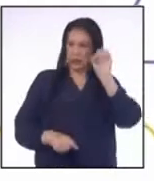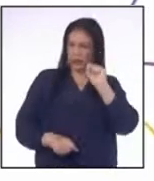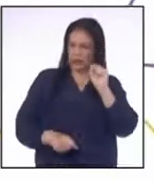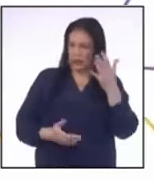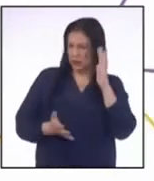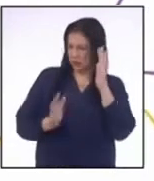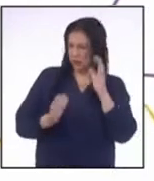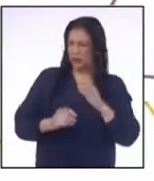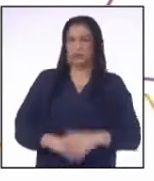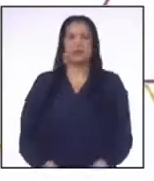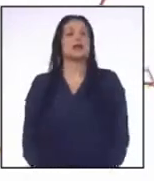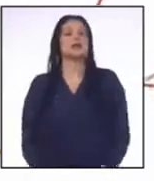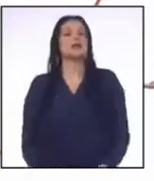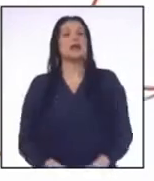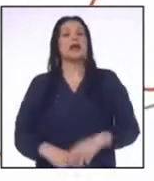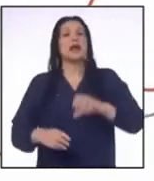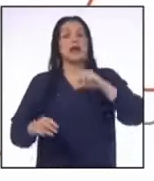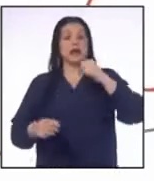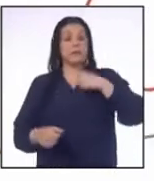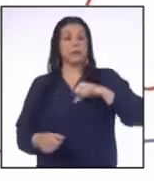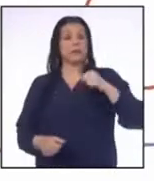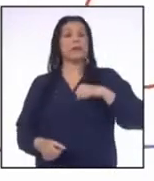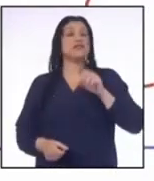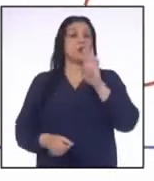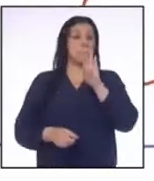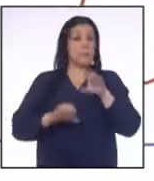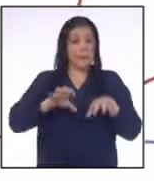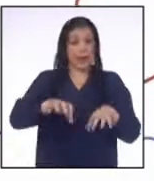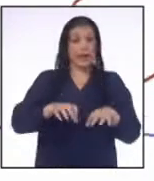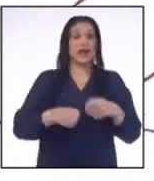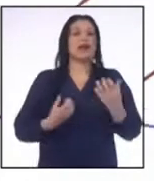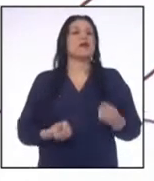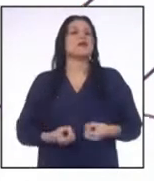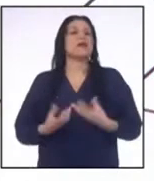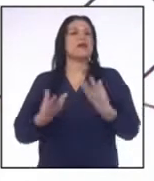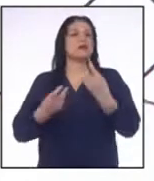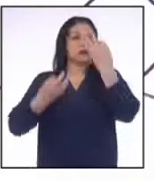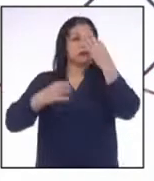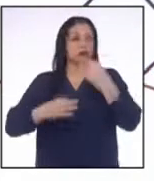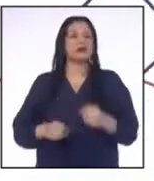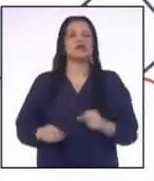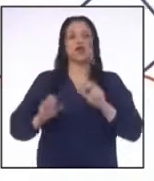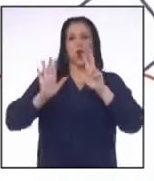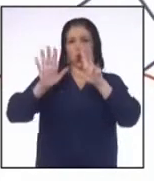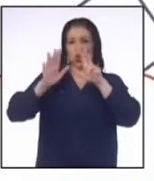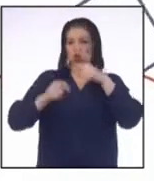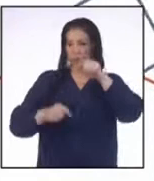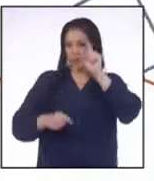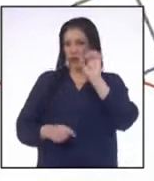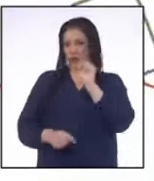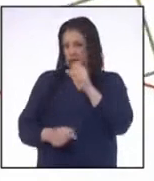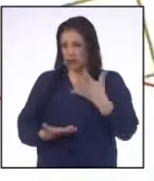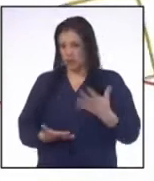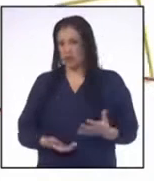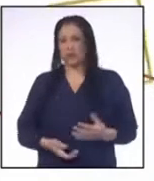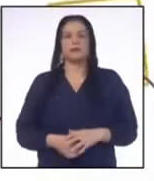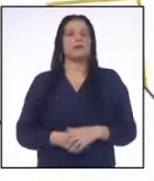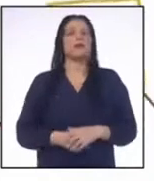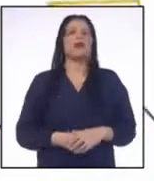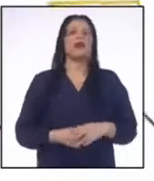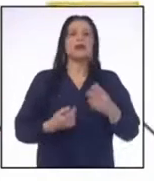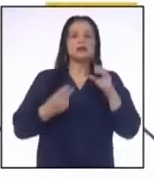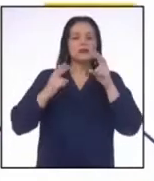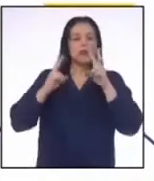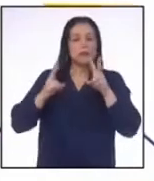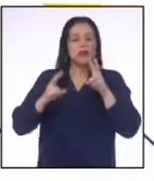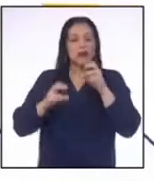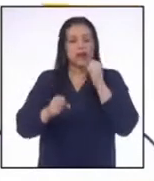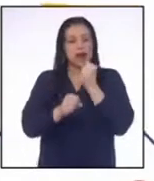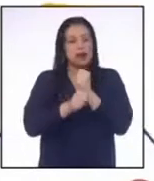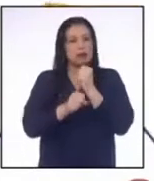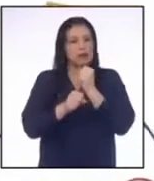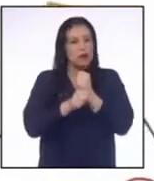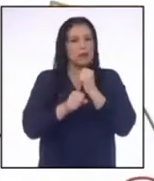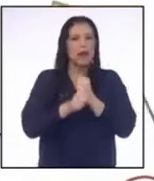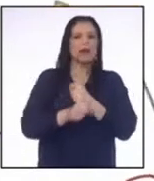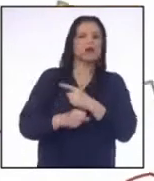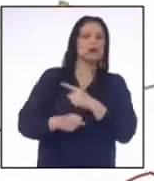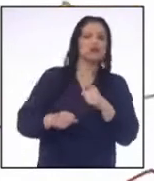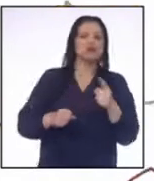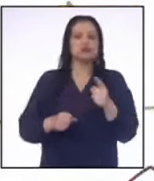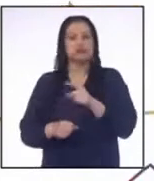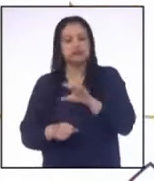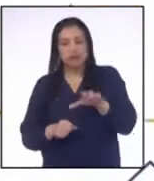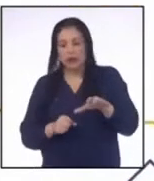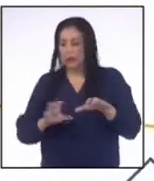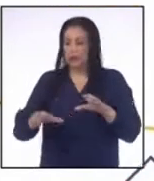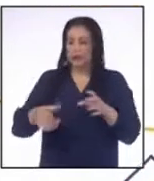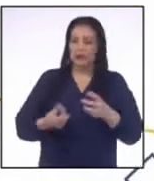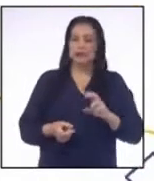aproximadamente Mientras que en el municipio B es 8 millones de soles aproximadamente Si, al ver que el trabajo se destacó, cada